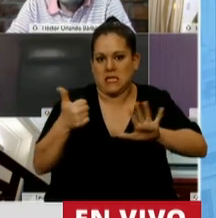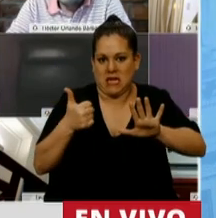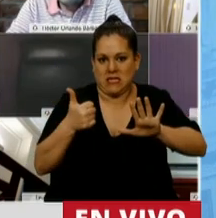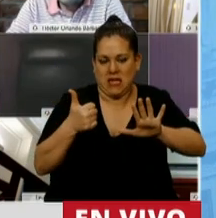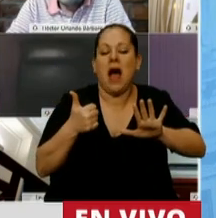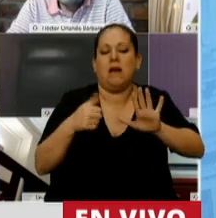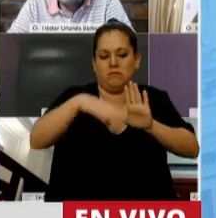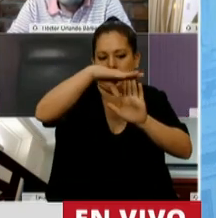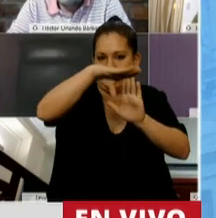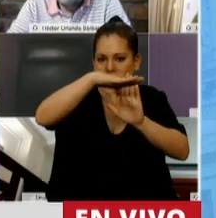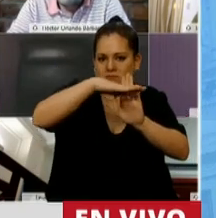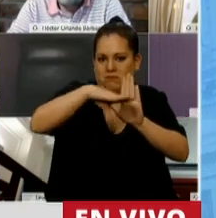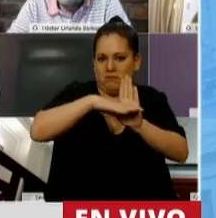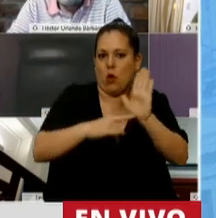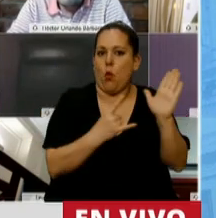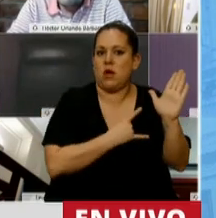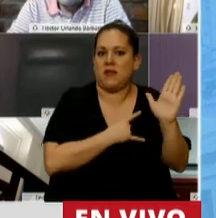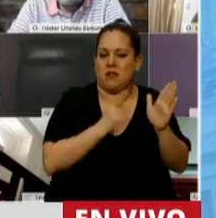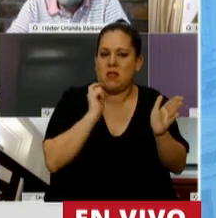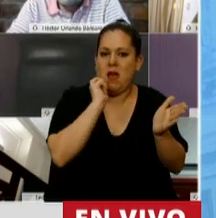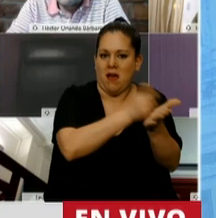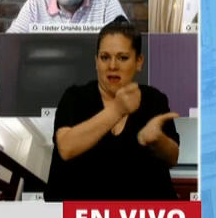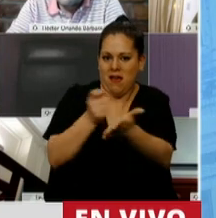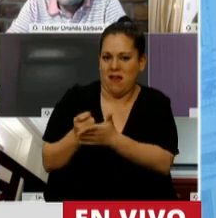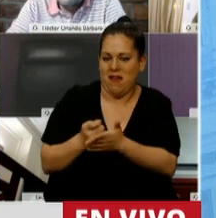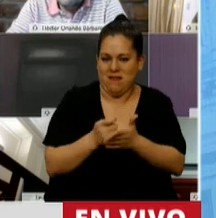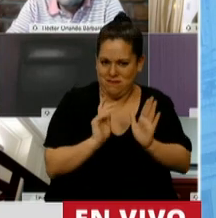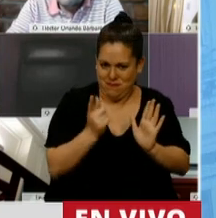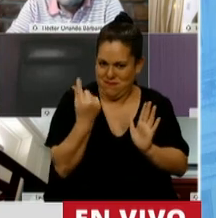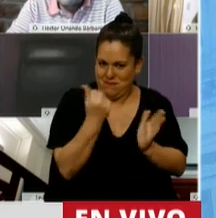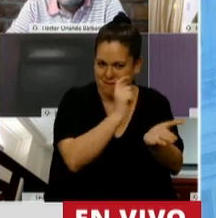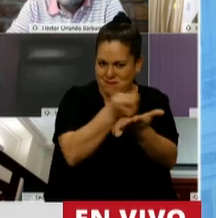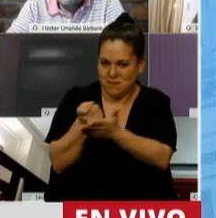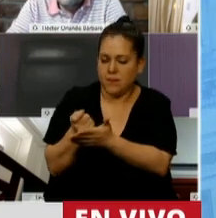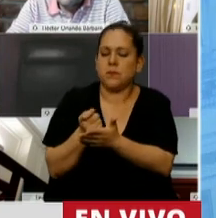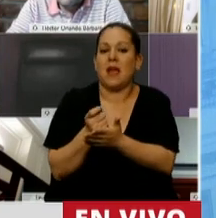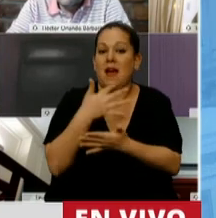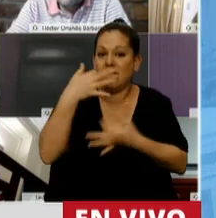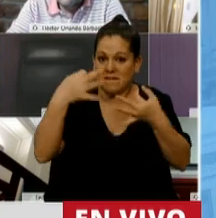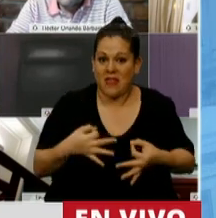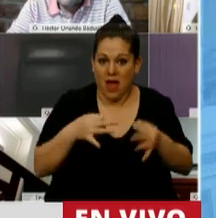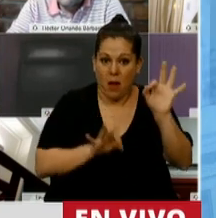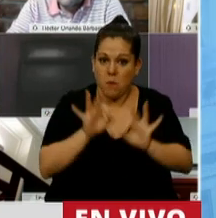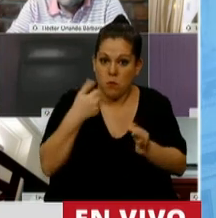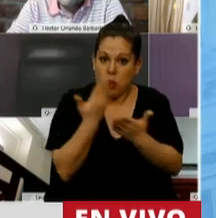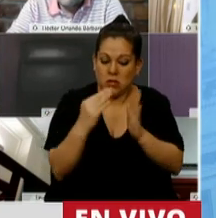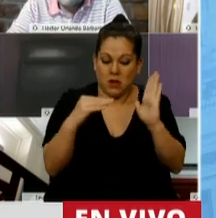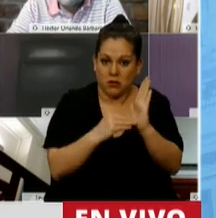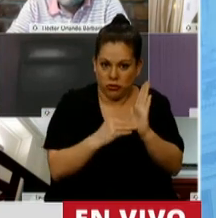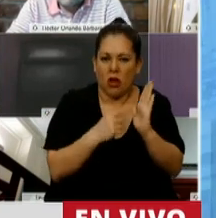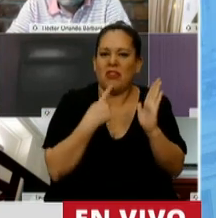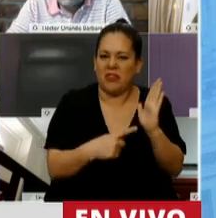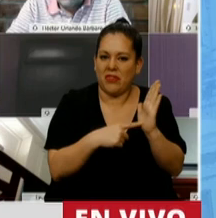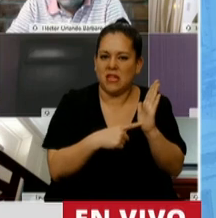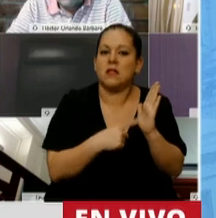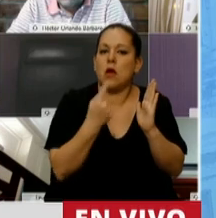presupuestario del país, el presupuesto y el proyecto original 2021 tenía una participación